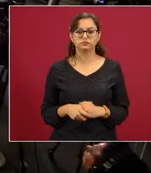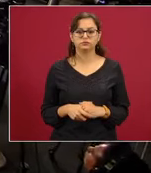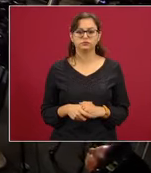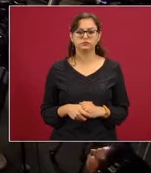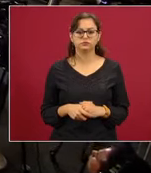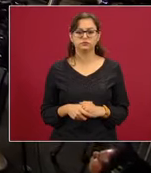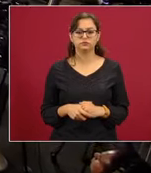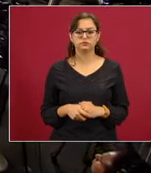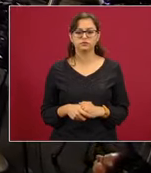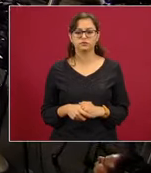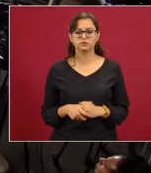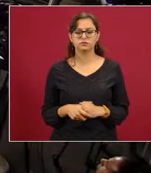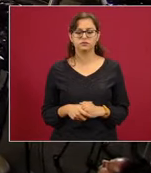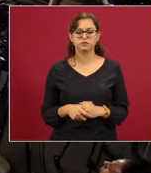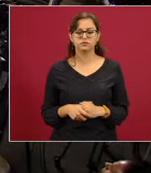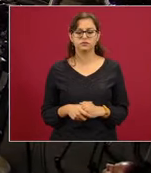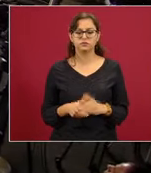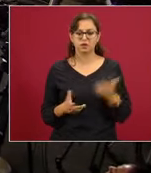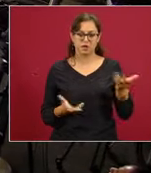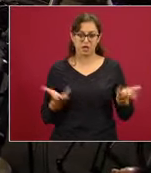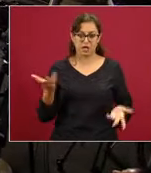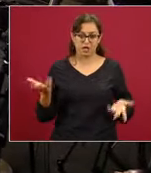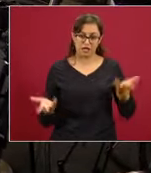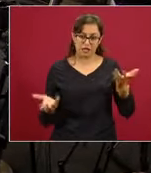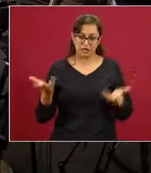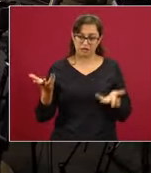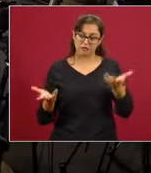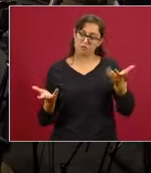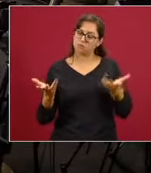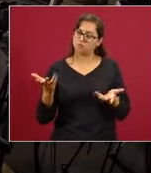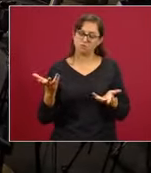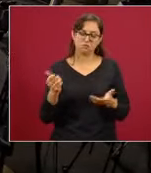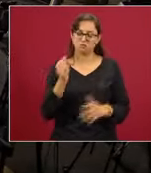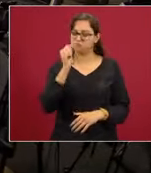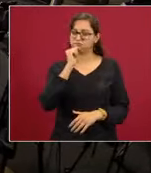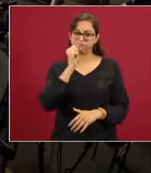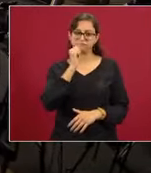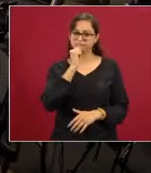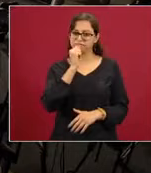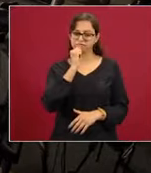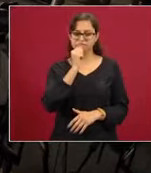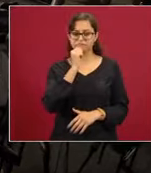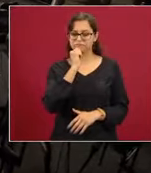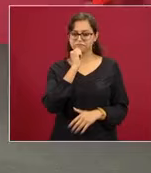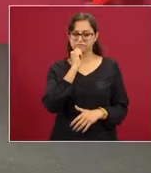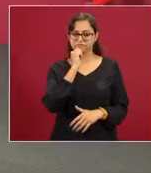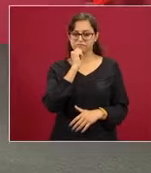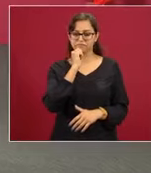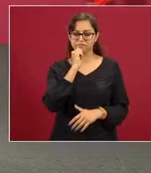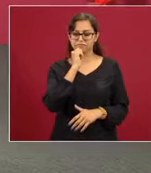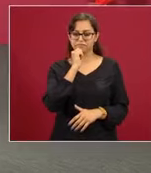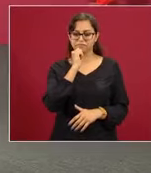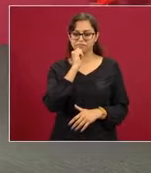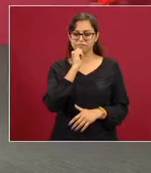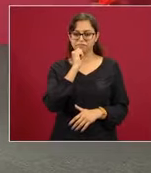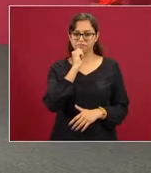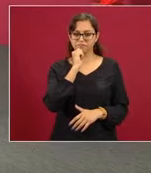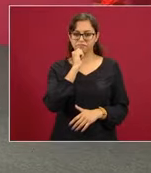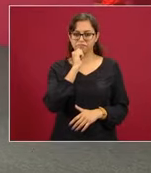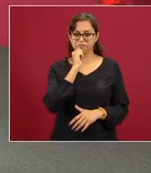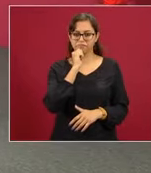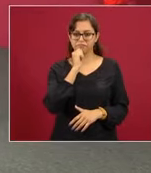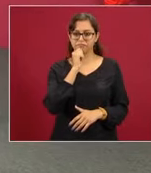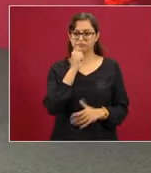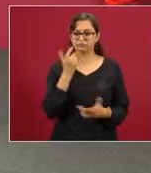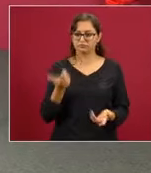ahora sí que el equilibrio entre lo que cuesta